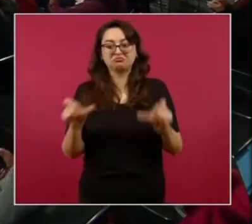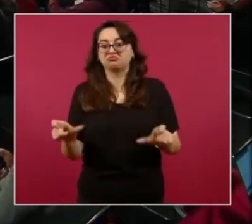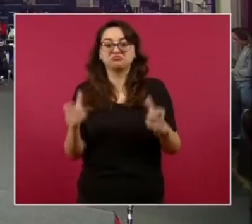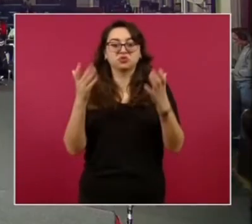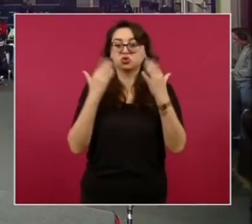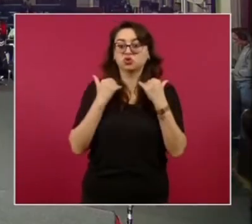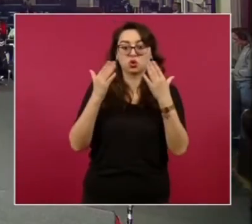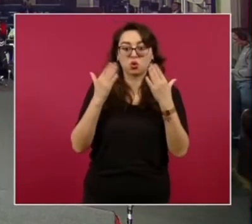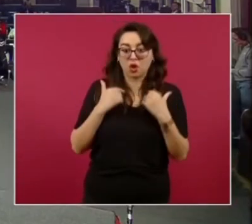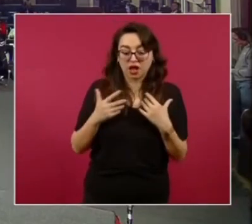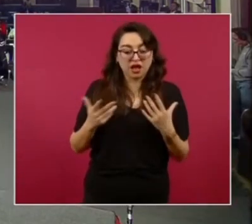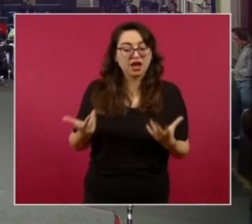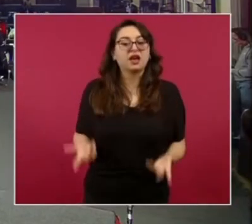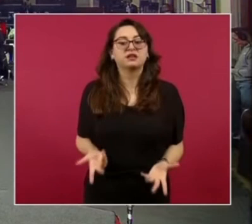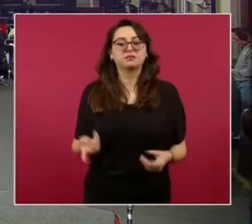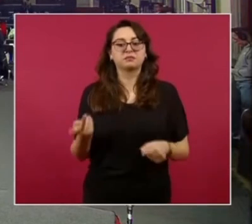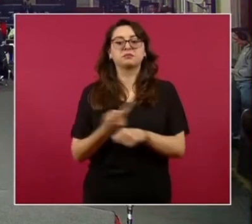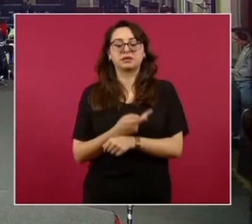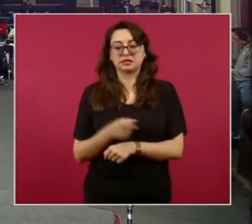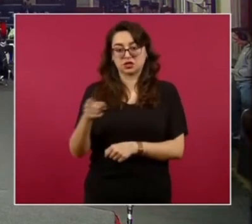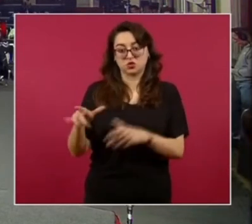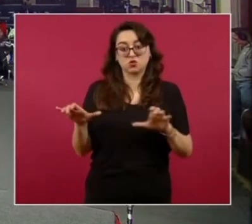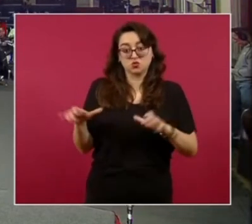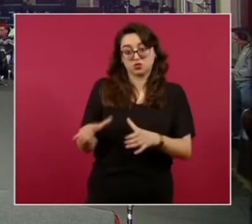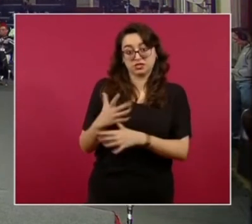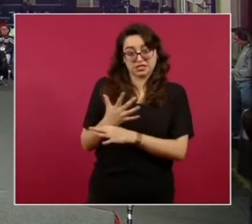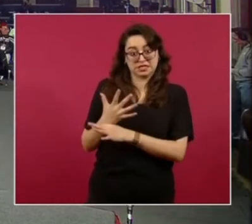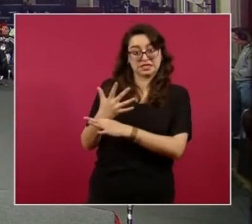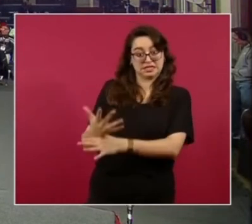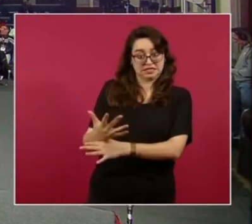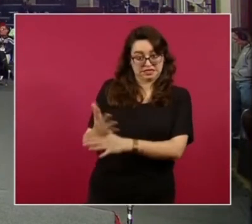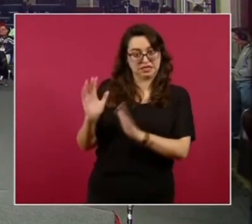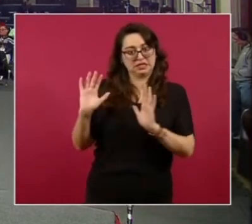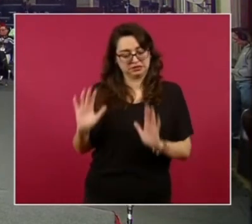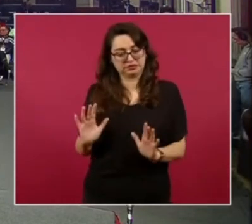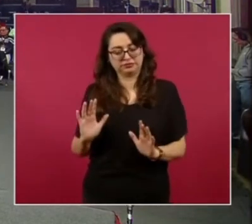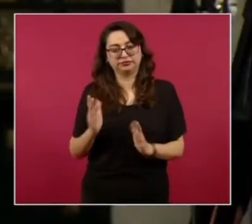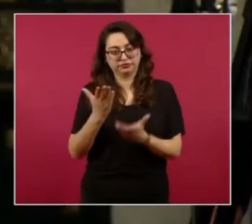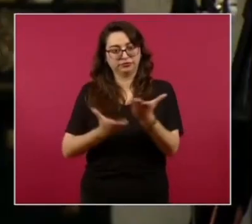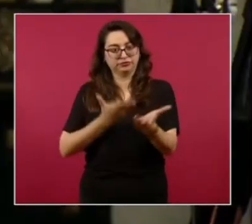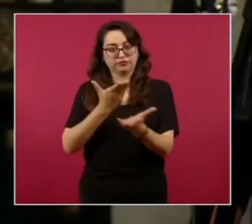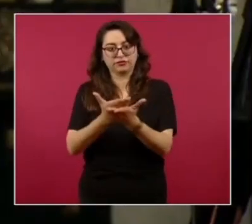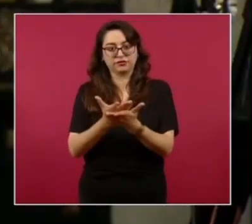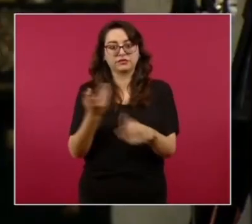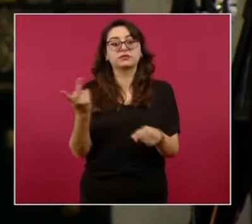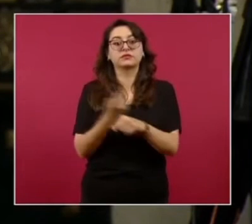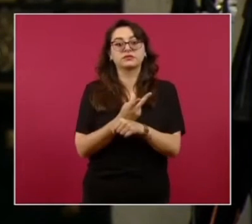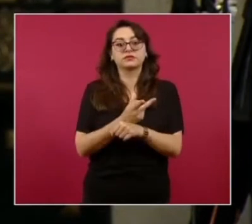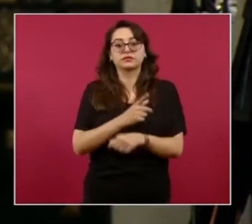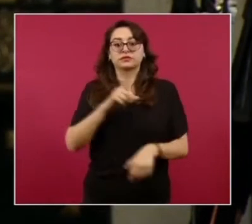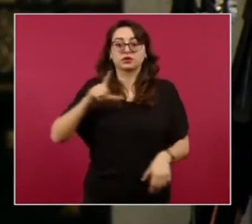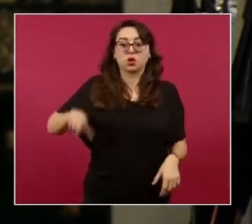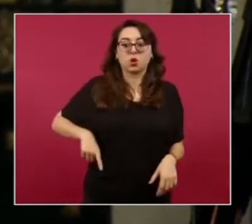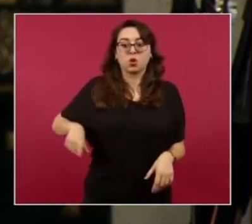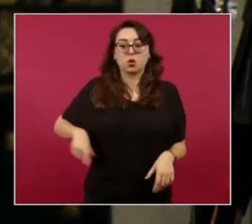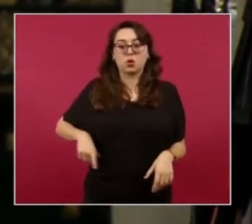versión, obviamente, de las comunidades Esto es lo que le estoy planteando Que no es que el gobierno del estado